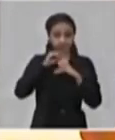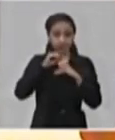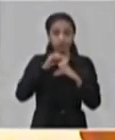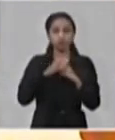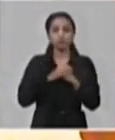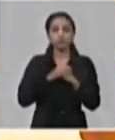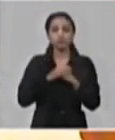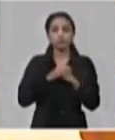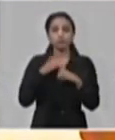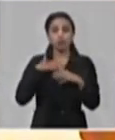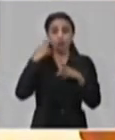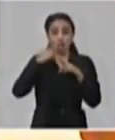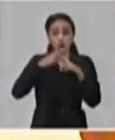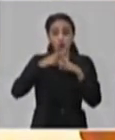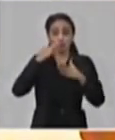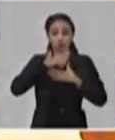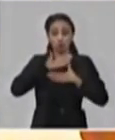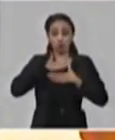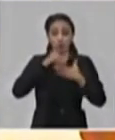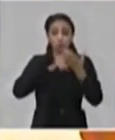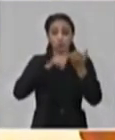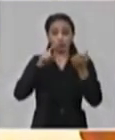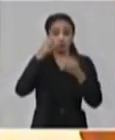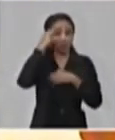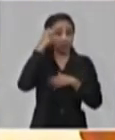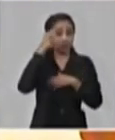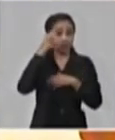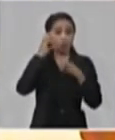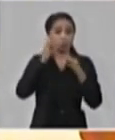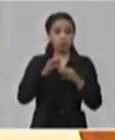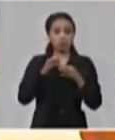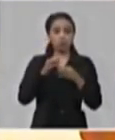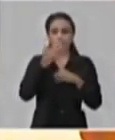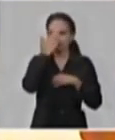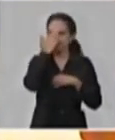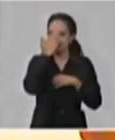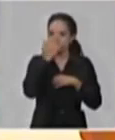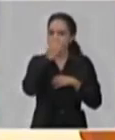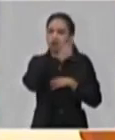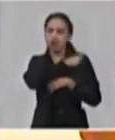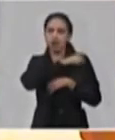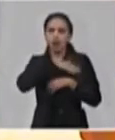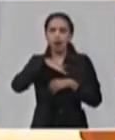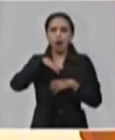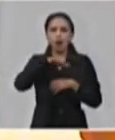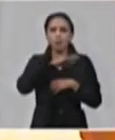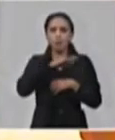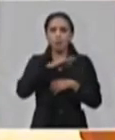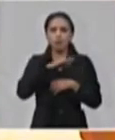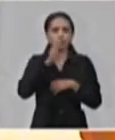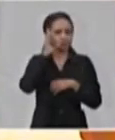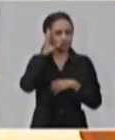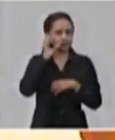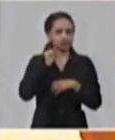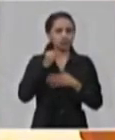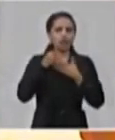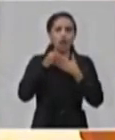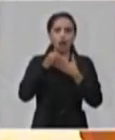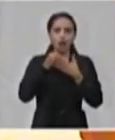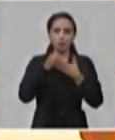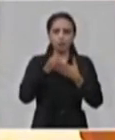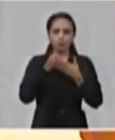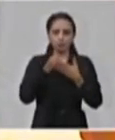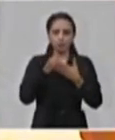nombre de nuestro partido, el Estado y el Gobierno, agradecer a la población su comprensión y apoyo,